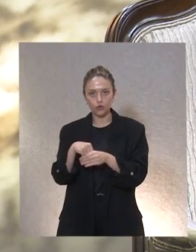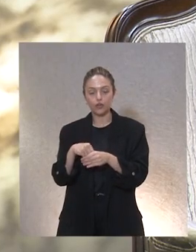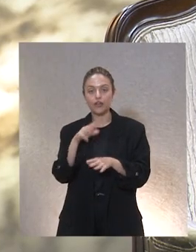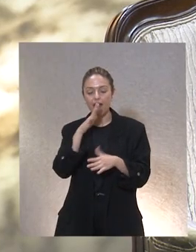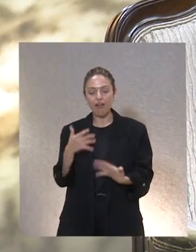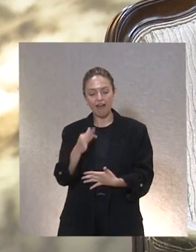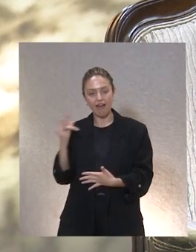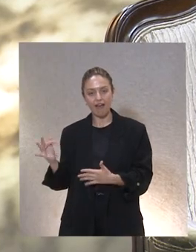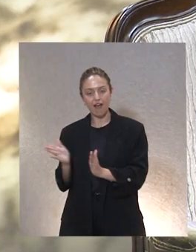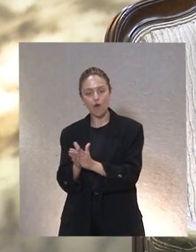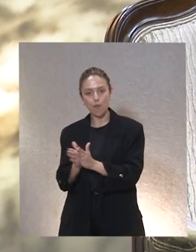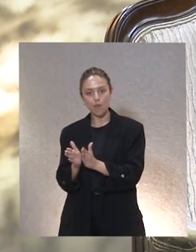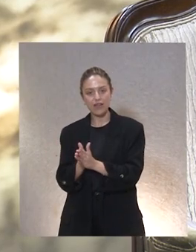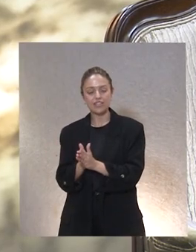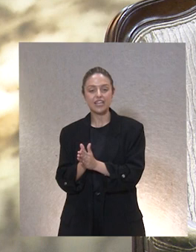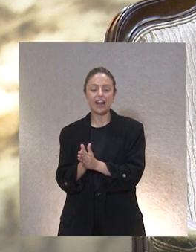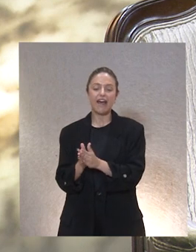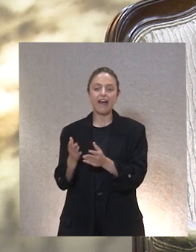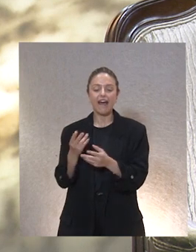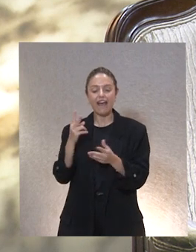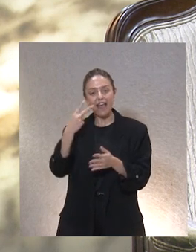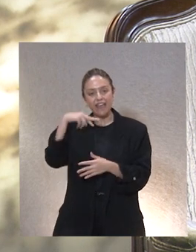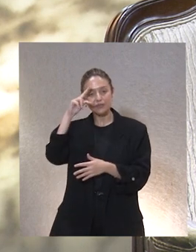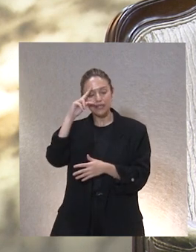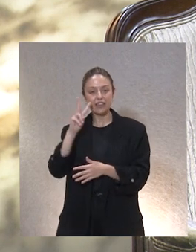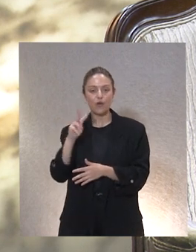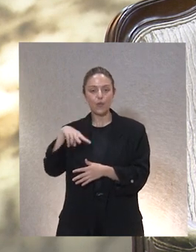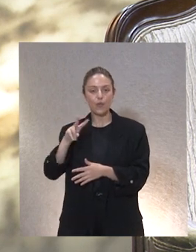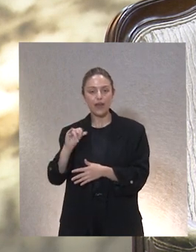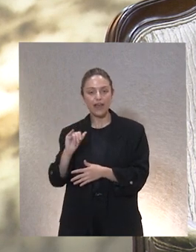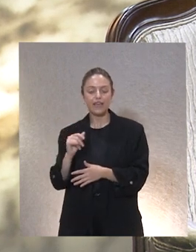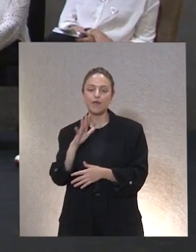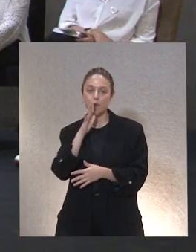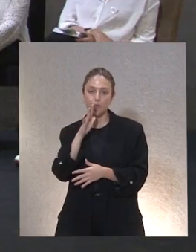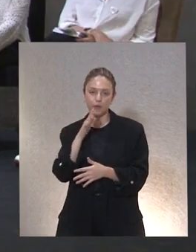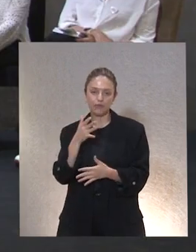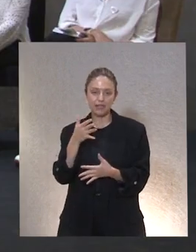cuenta la experiencia de Amnavi, que os va a dar muchas pistas porque está más aterrizada.